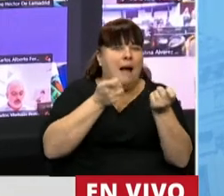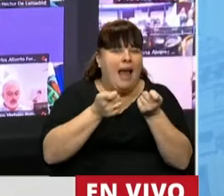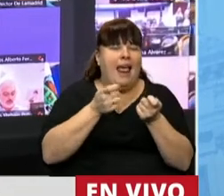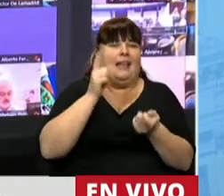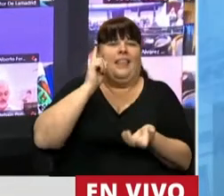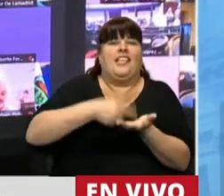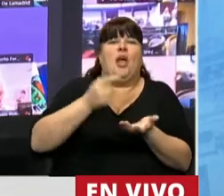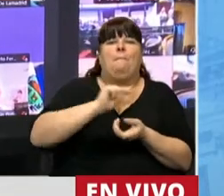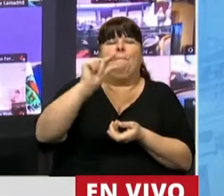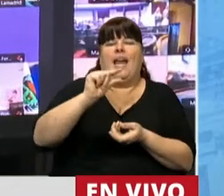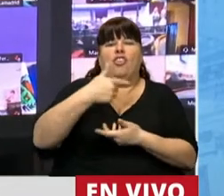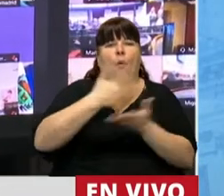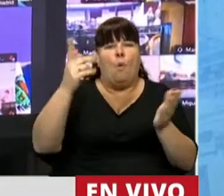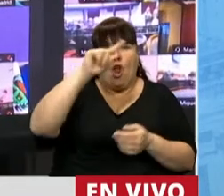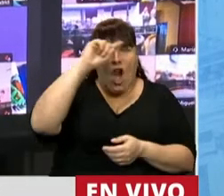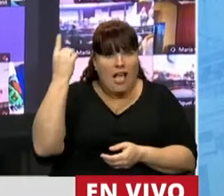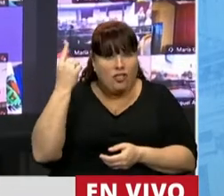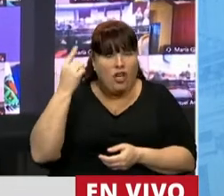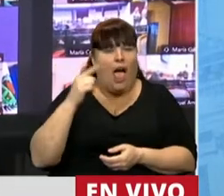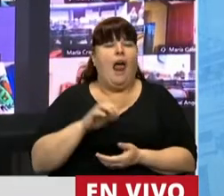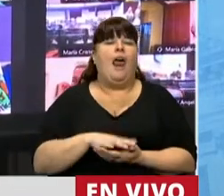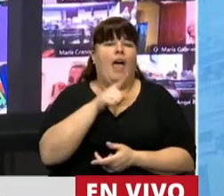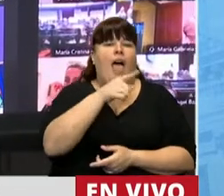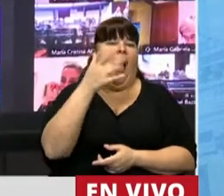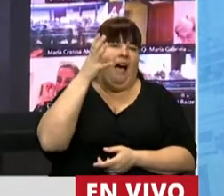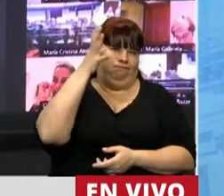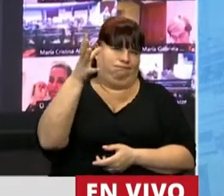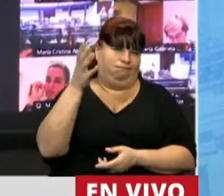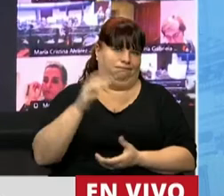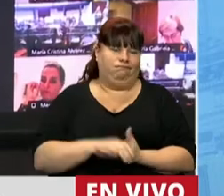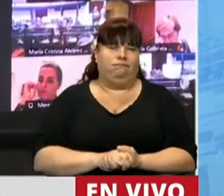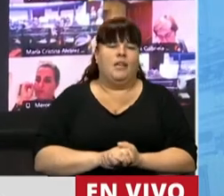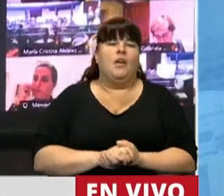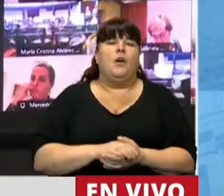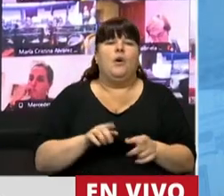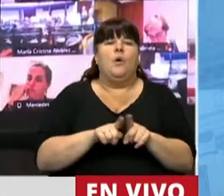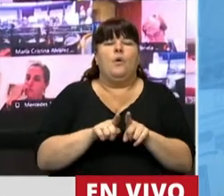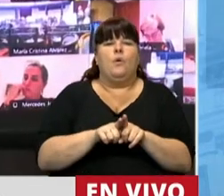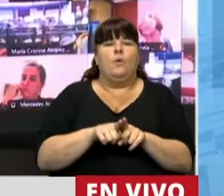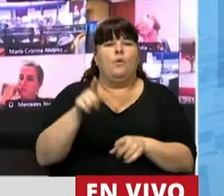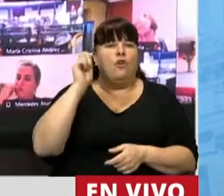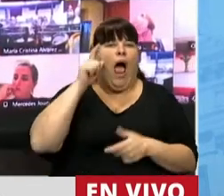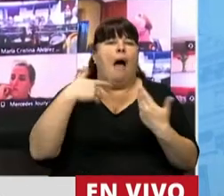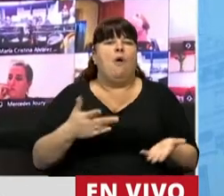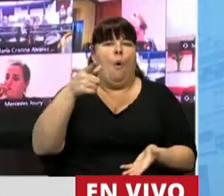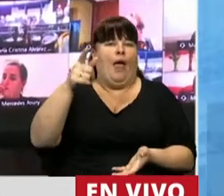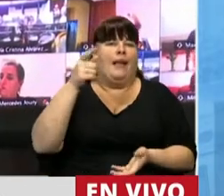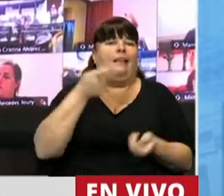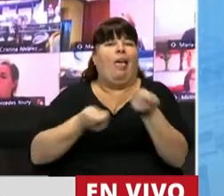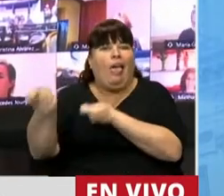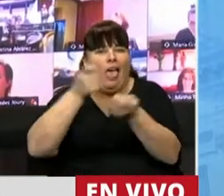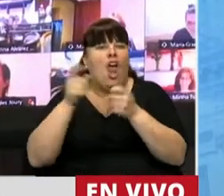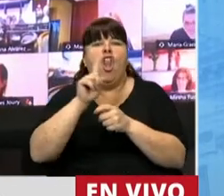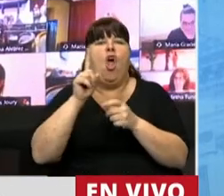y la disposición del crédito público de la Nación, están cometiendo abuso. Están haciendo y están logrando a través del lobby,